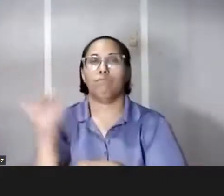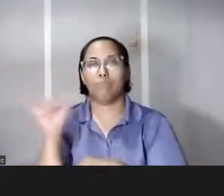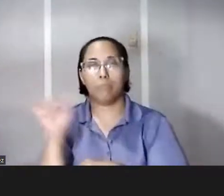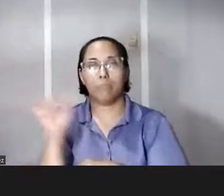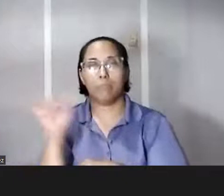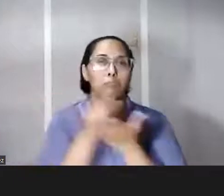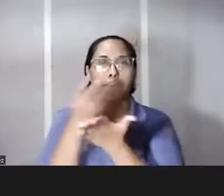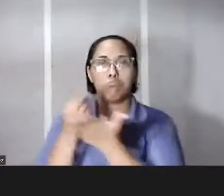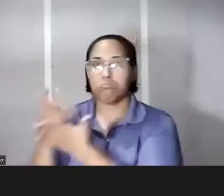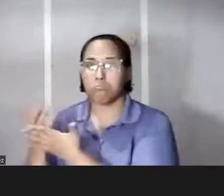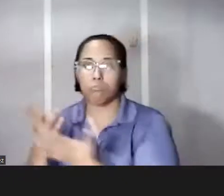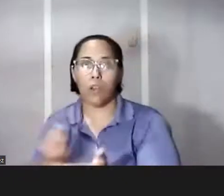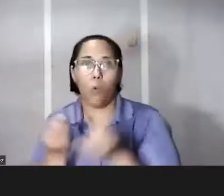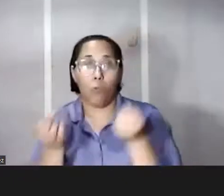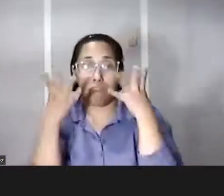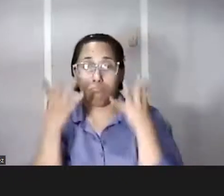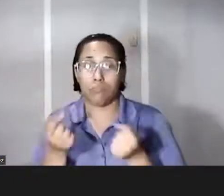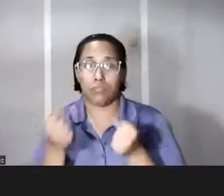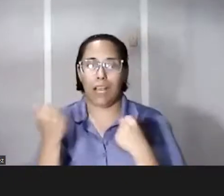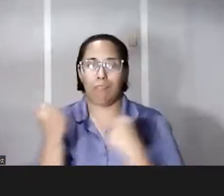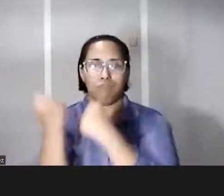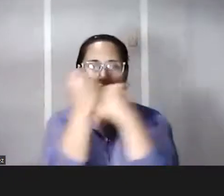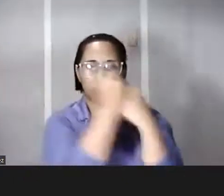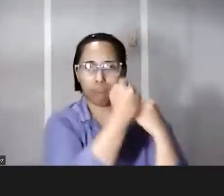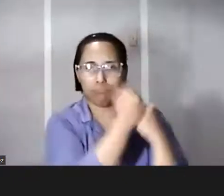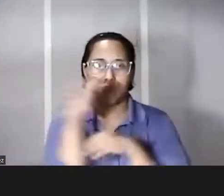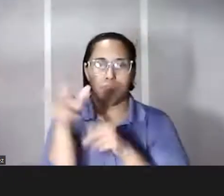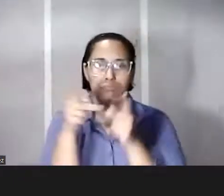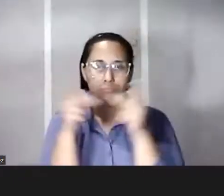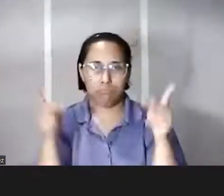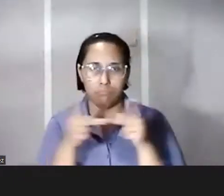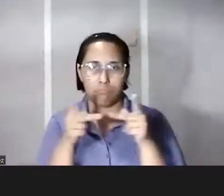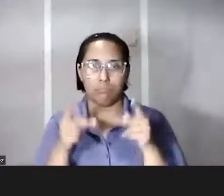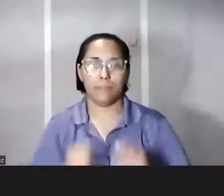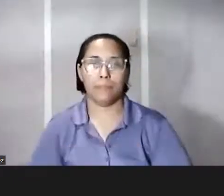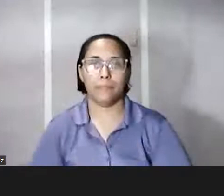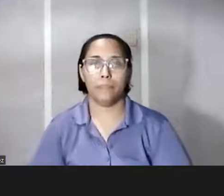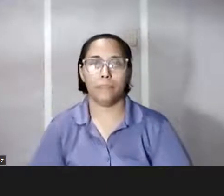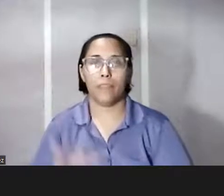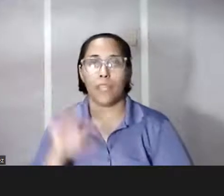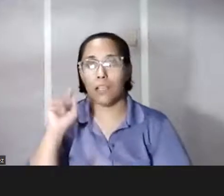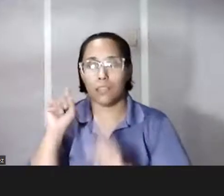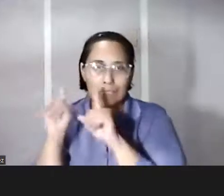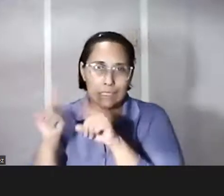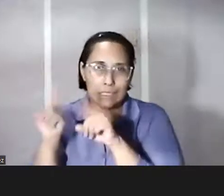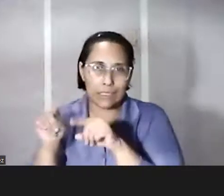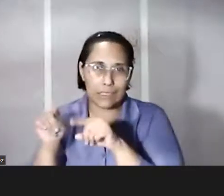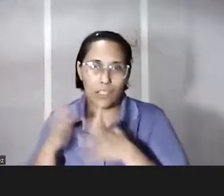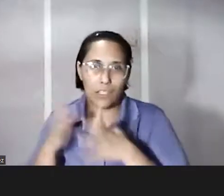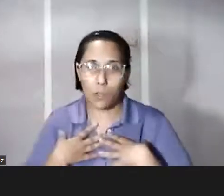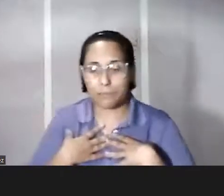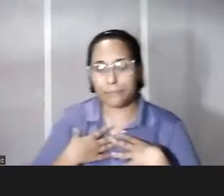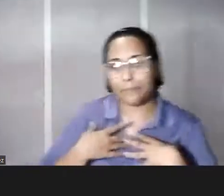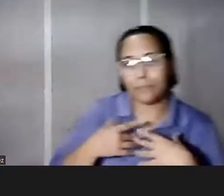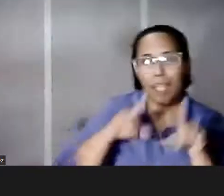cuánto es el apoyo que reciben las estaciones mira eso responde a mi juicio a varios